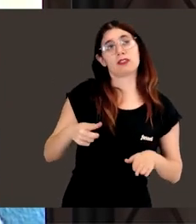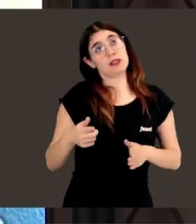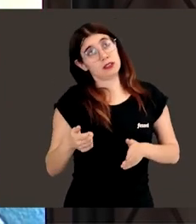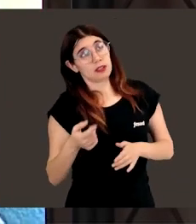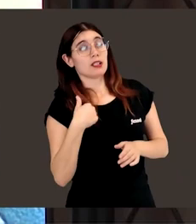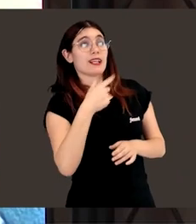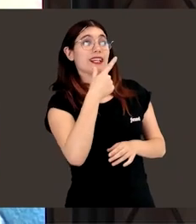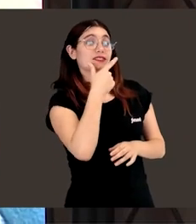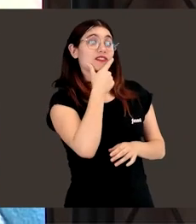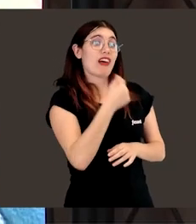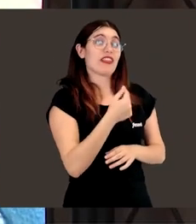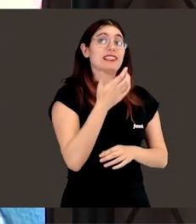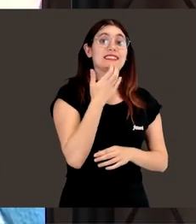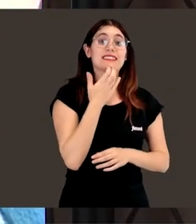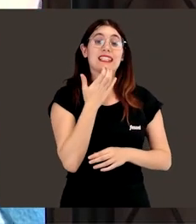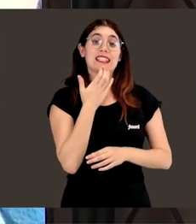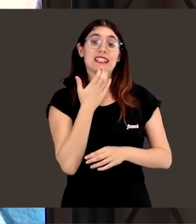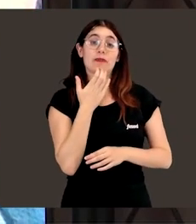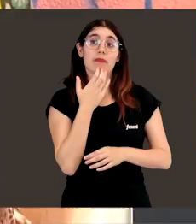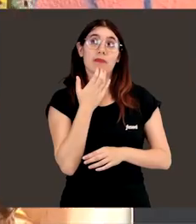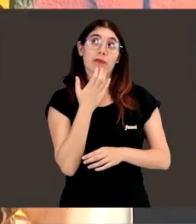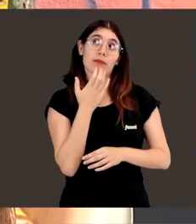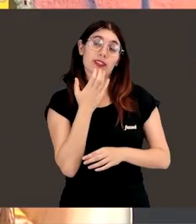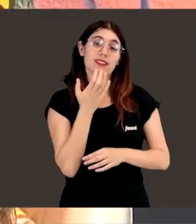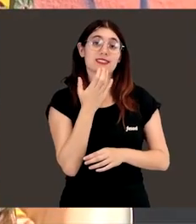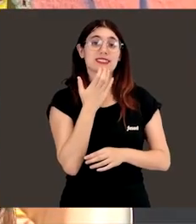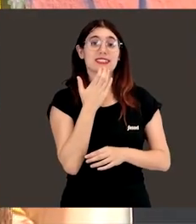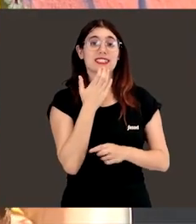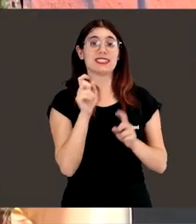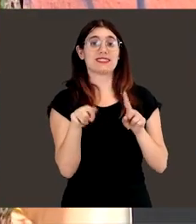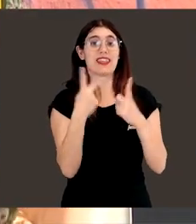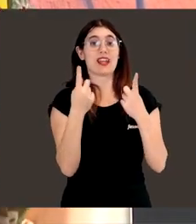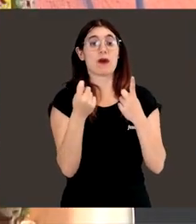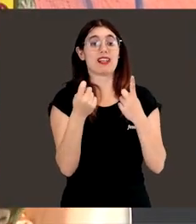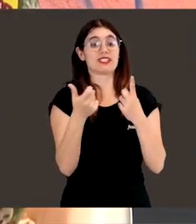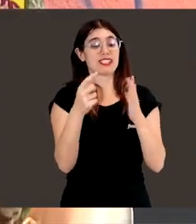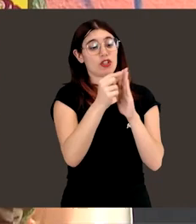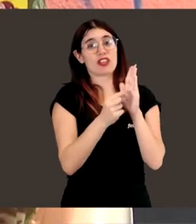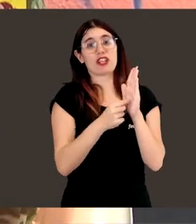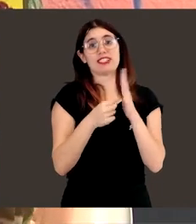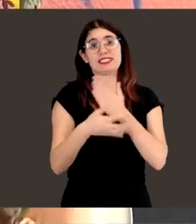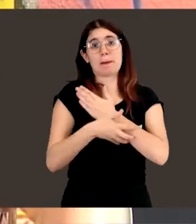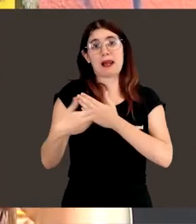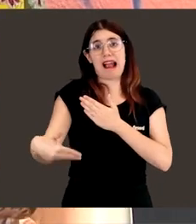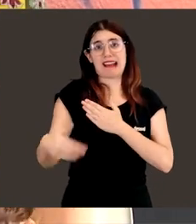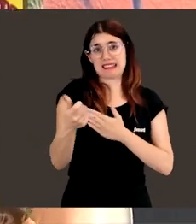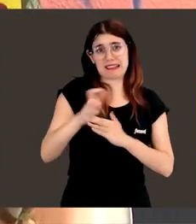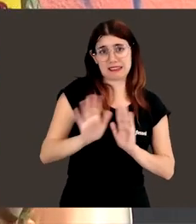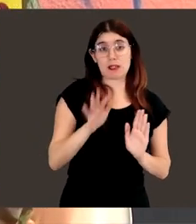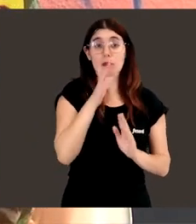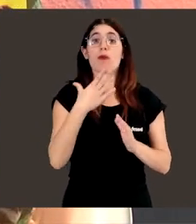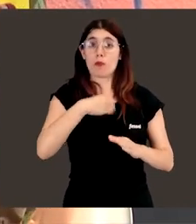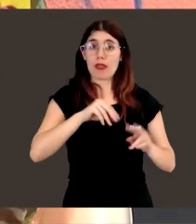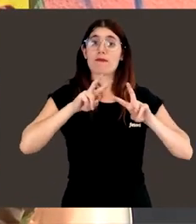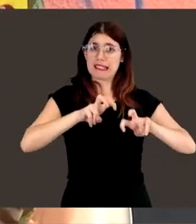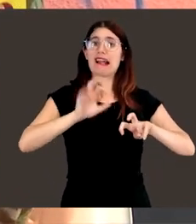no te importa estar en unas condiciones casi precarias, porque podemos investigar,